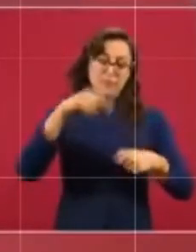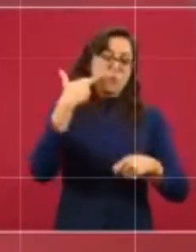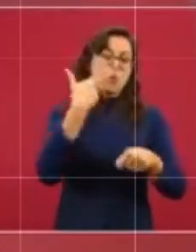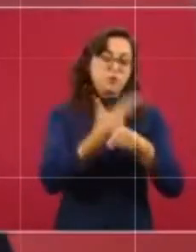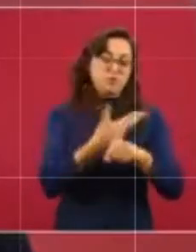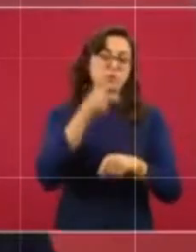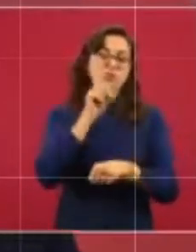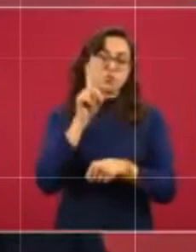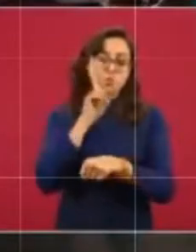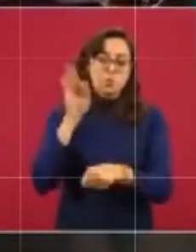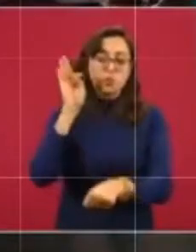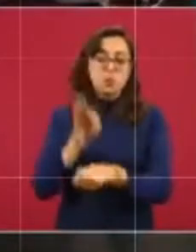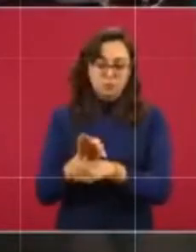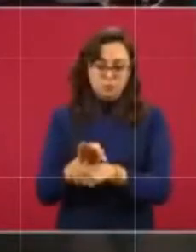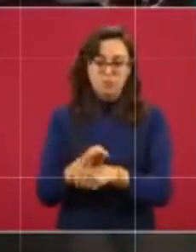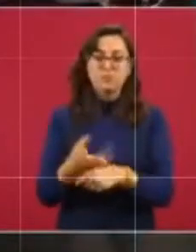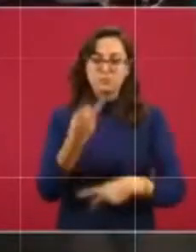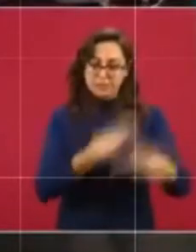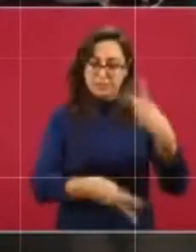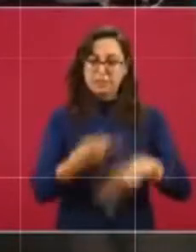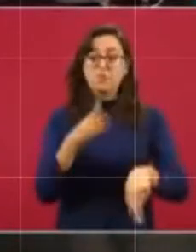es el día